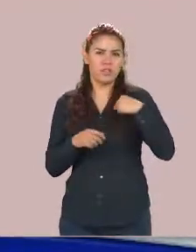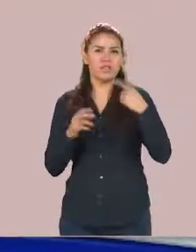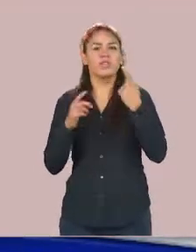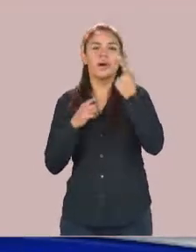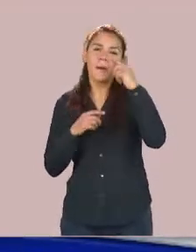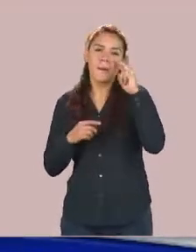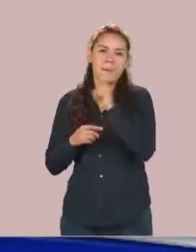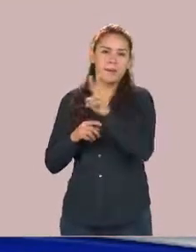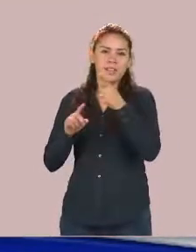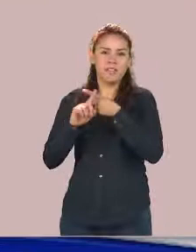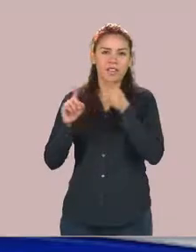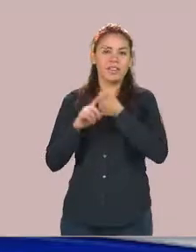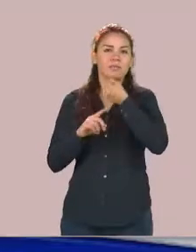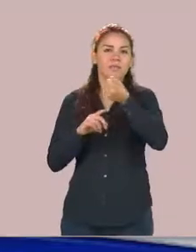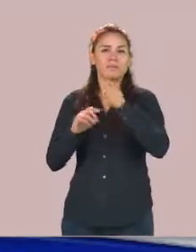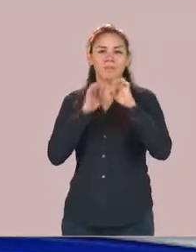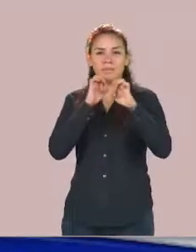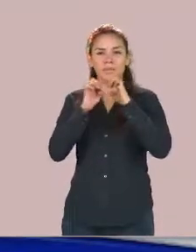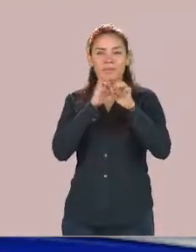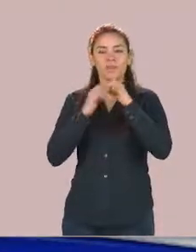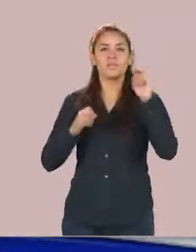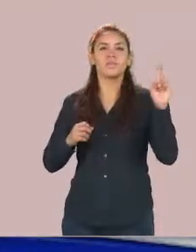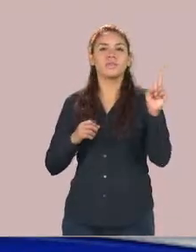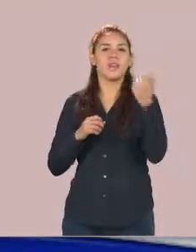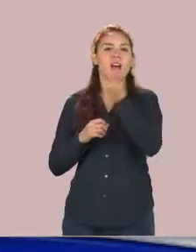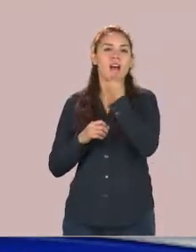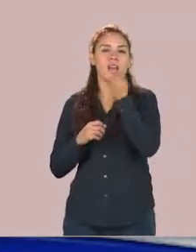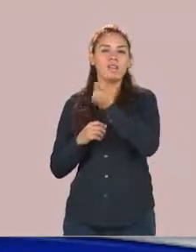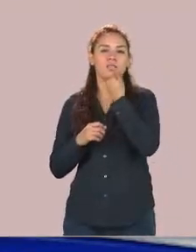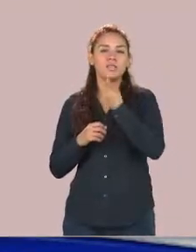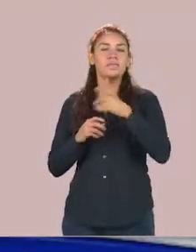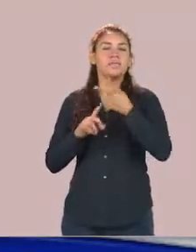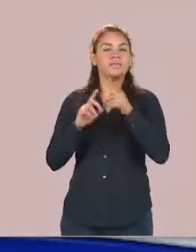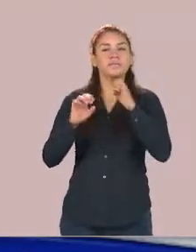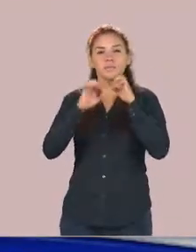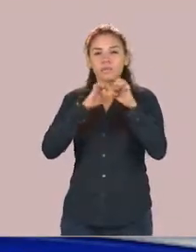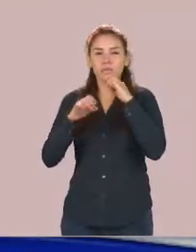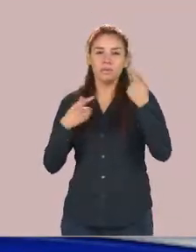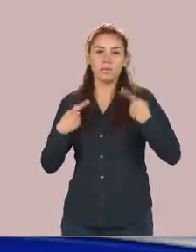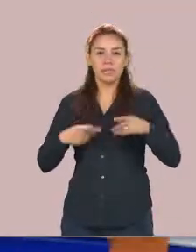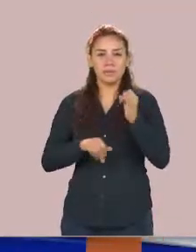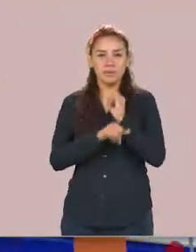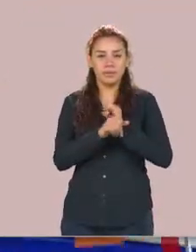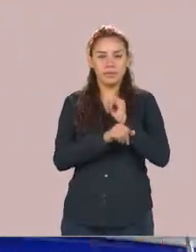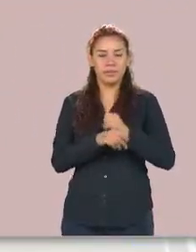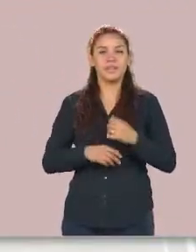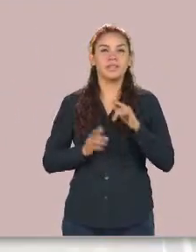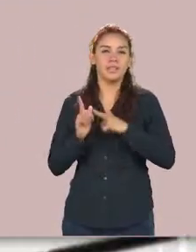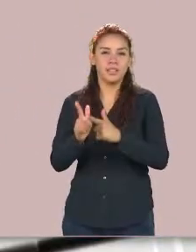reportaje realizado por universitarios y diversas entrevistas a nuestros investigadores. Vamos con los avances.